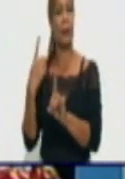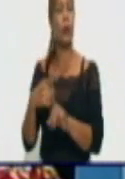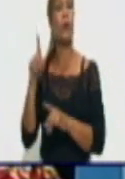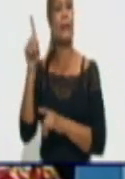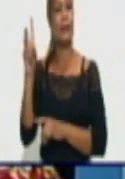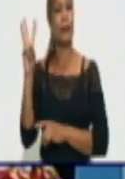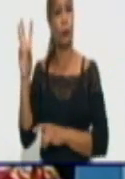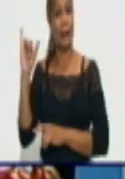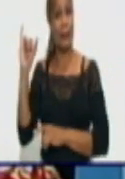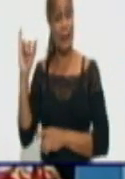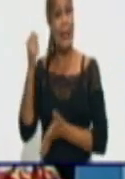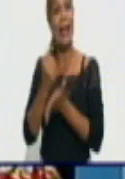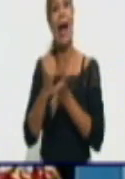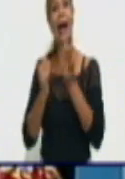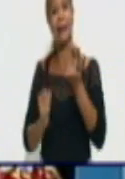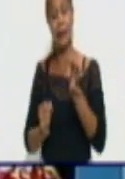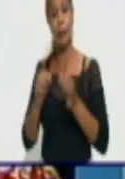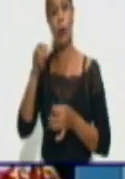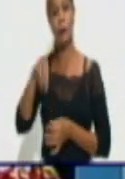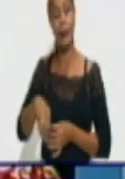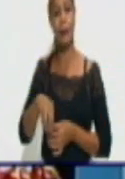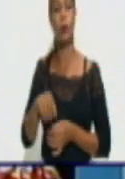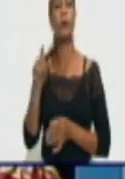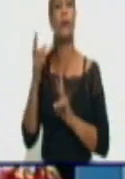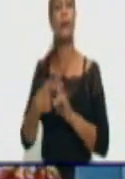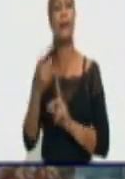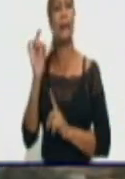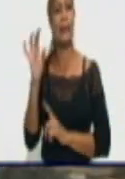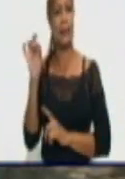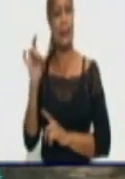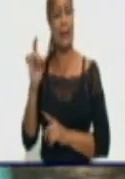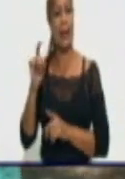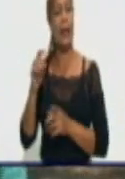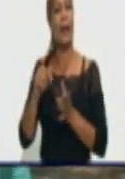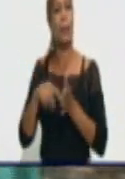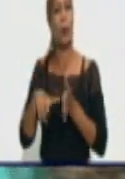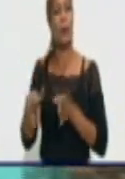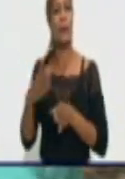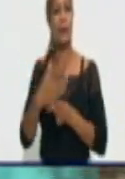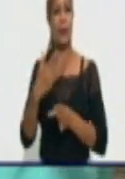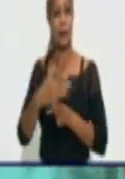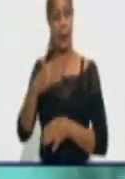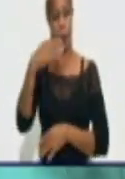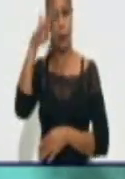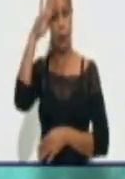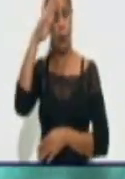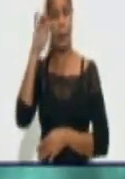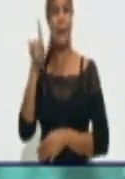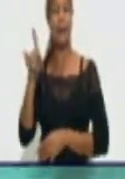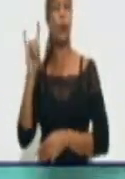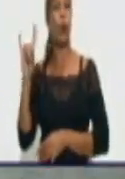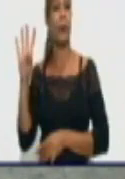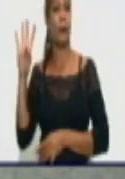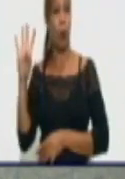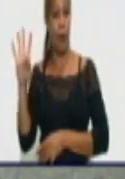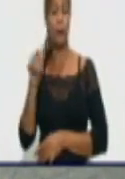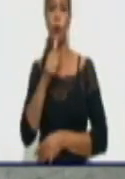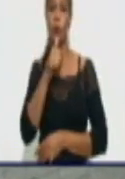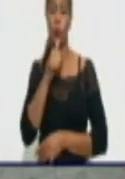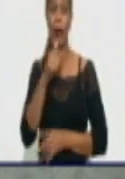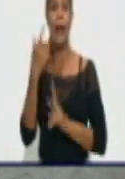confirmados activos en la provincia y 15 en Santiago de Cuba, 194 por concepto de sospechosos y